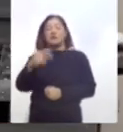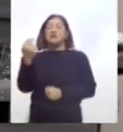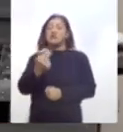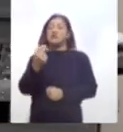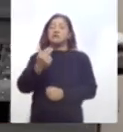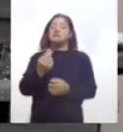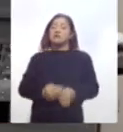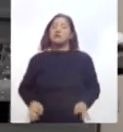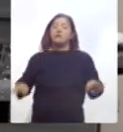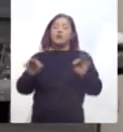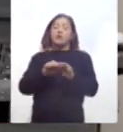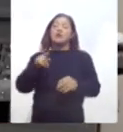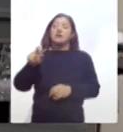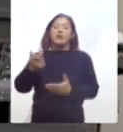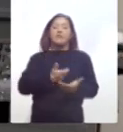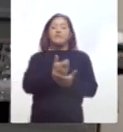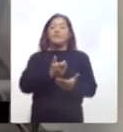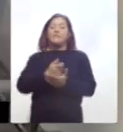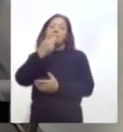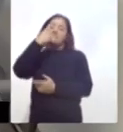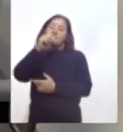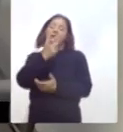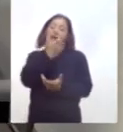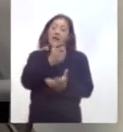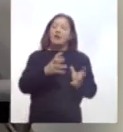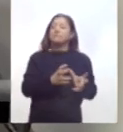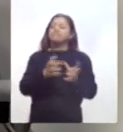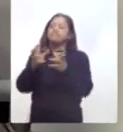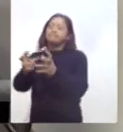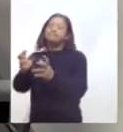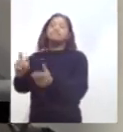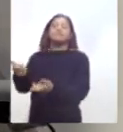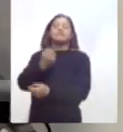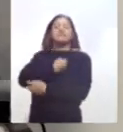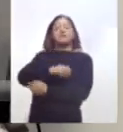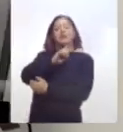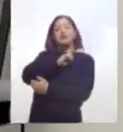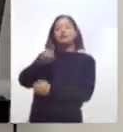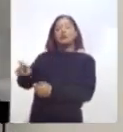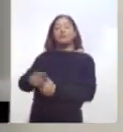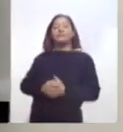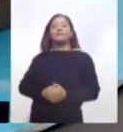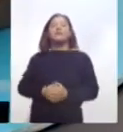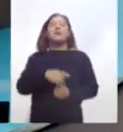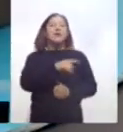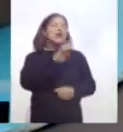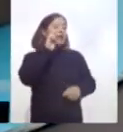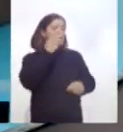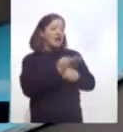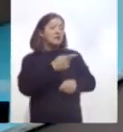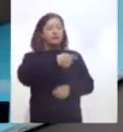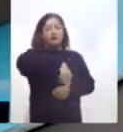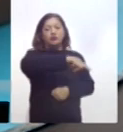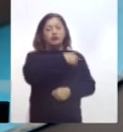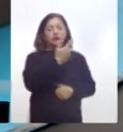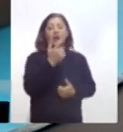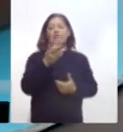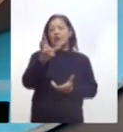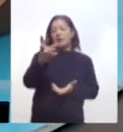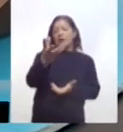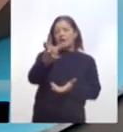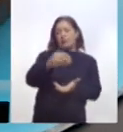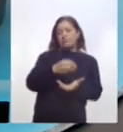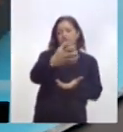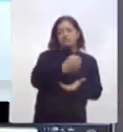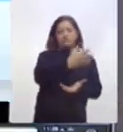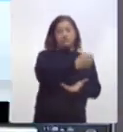suficientes para destinarlo al sector salud. El órgano encargado de recaudar impuestos adscritos a la Secretaría de Hacienda y Crédito Público